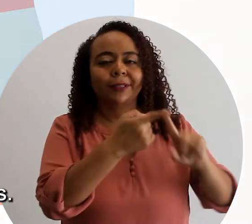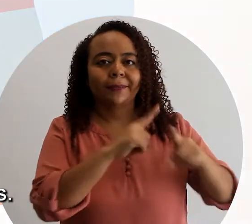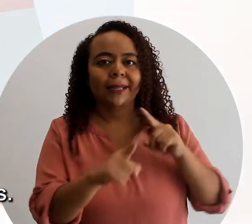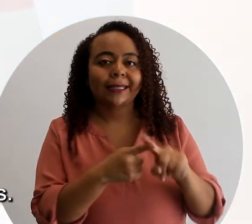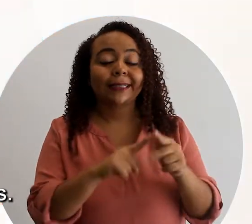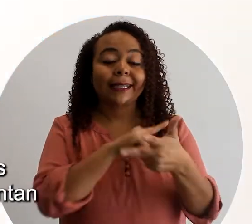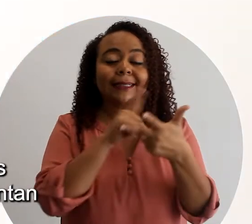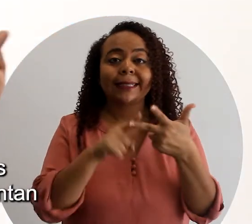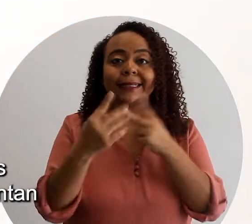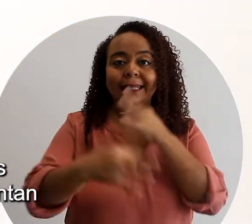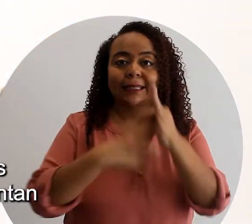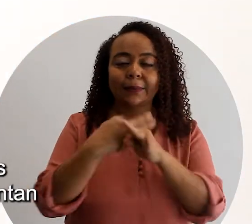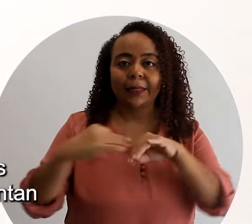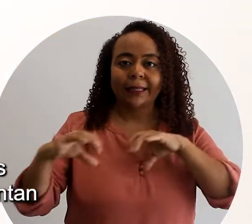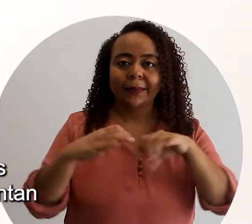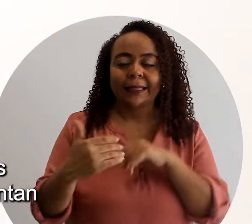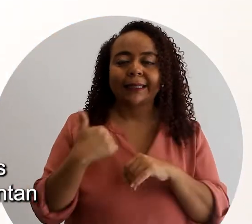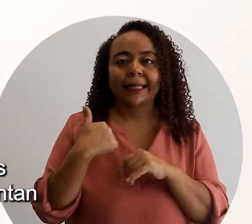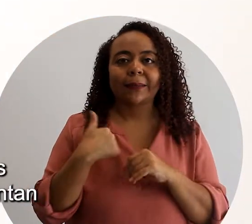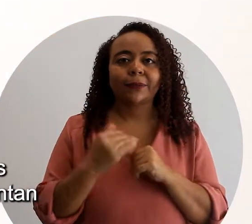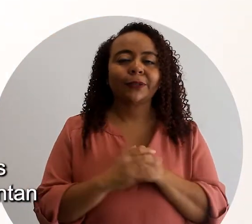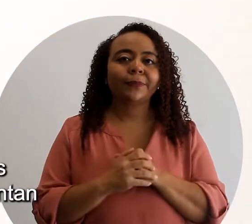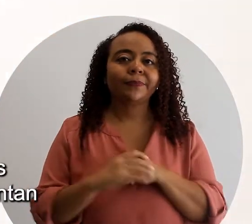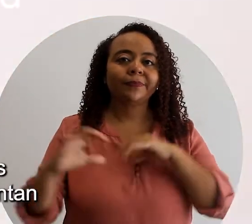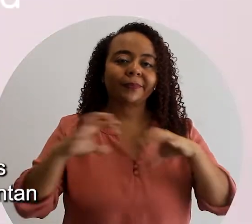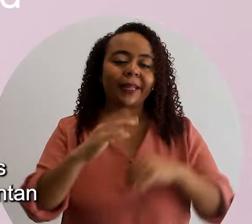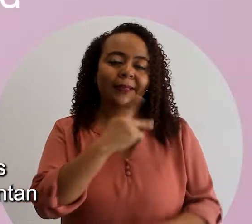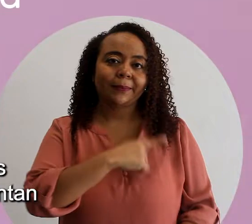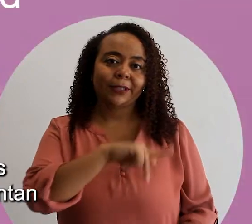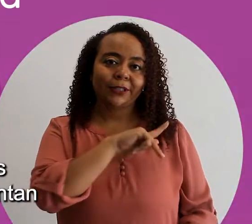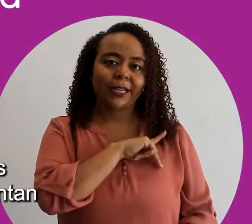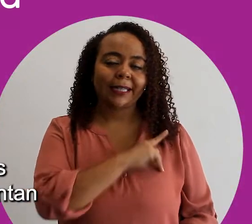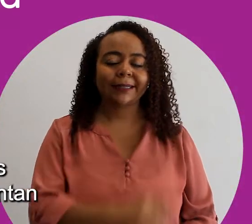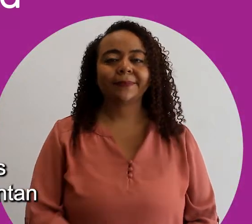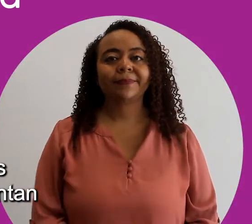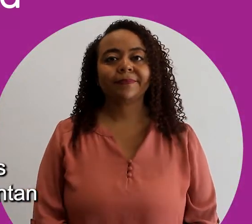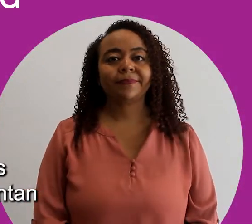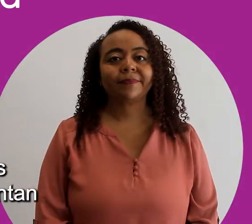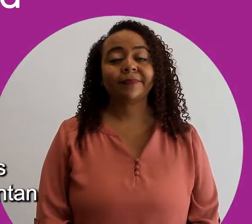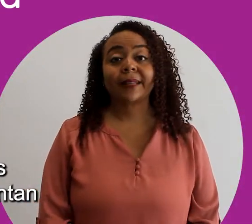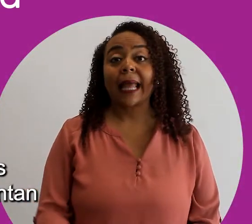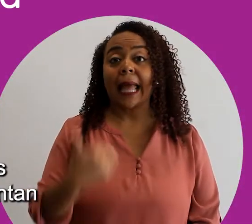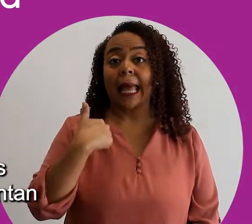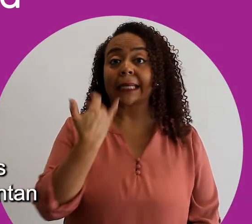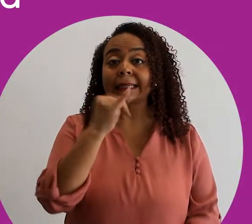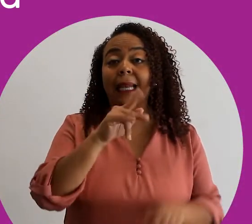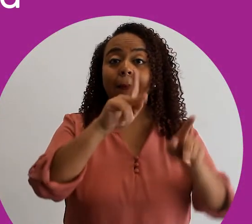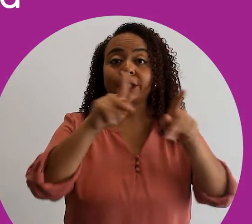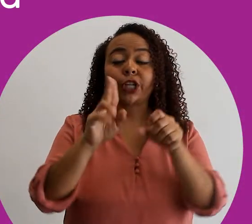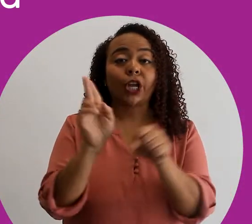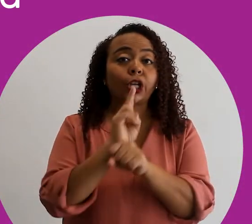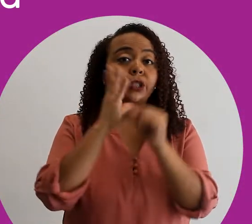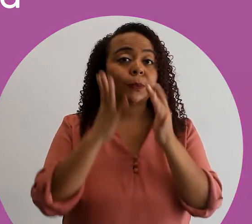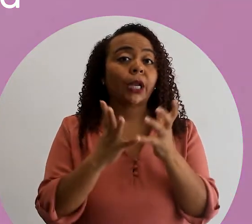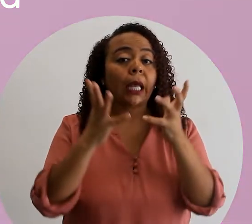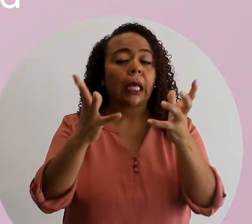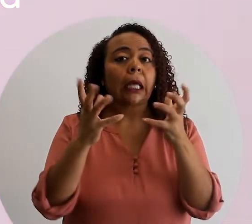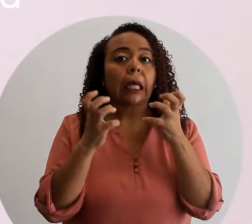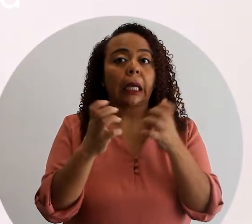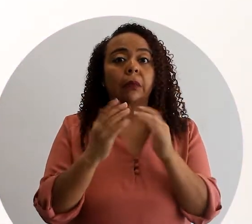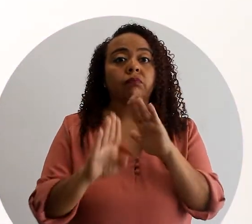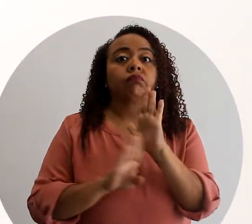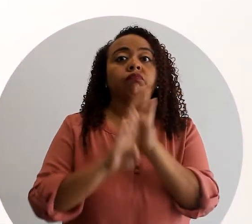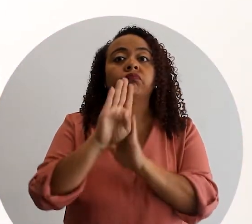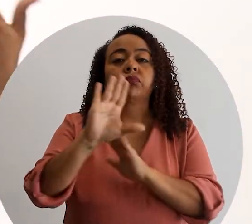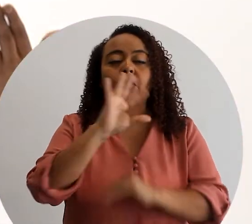sus amigas. Como tercer tipo de actividad, tenemos las actividades personales, que se presentan cuando la persona consumidora